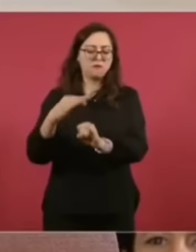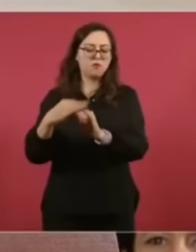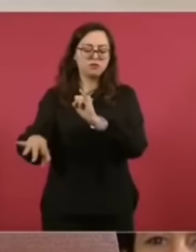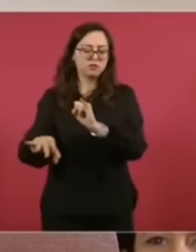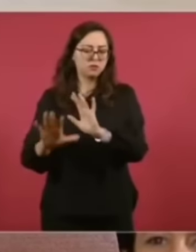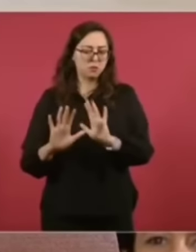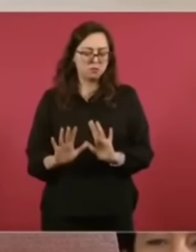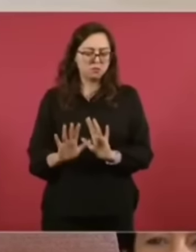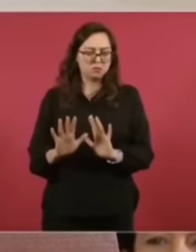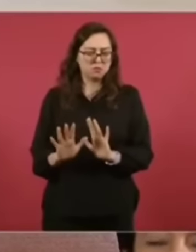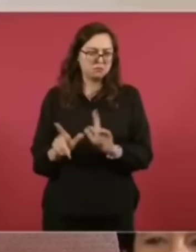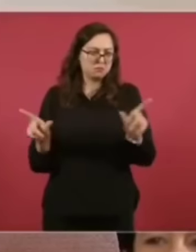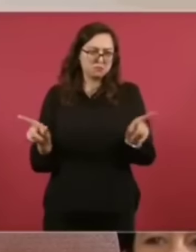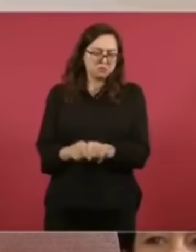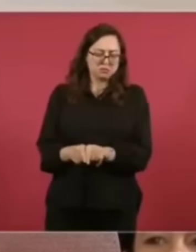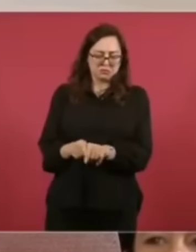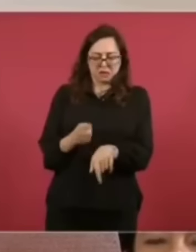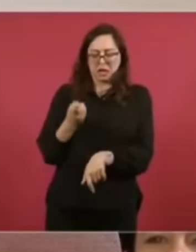mandato.